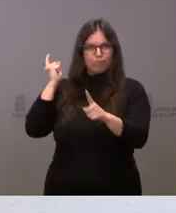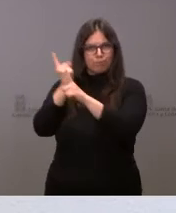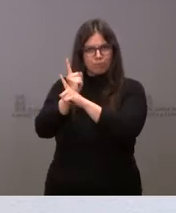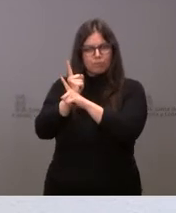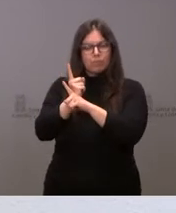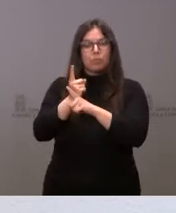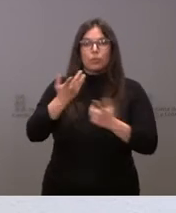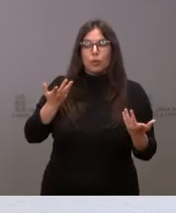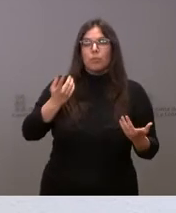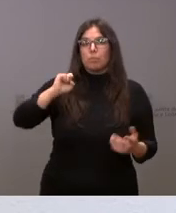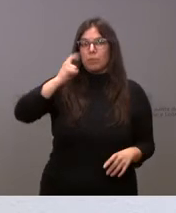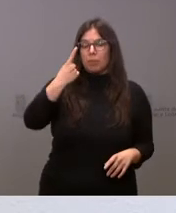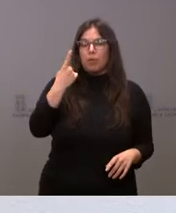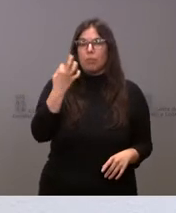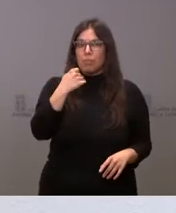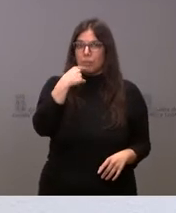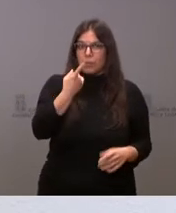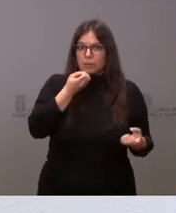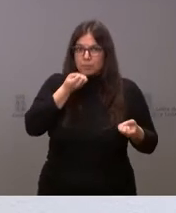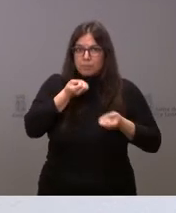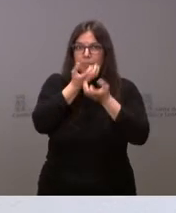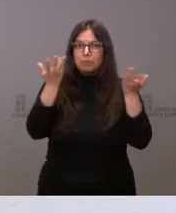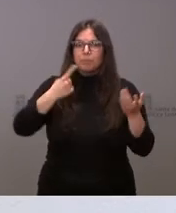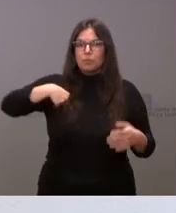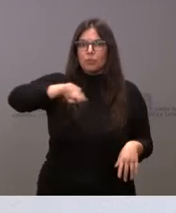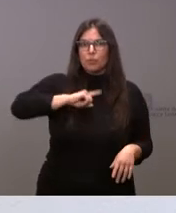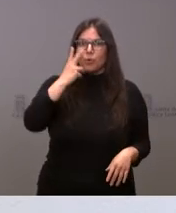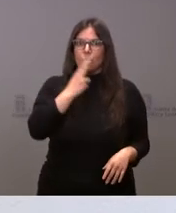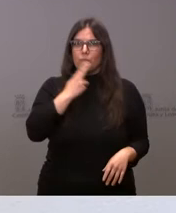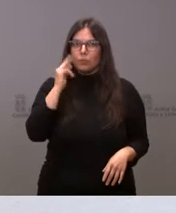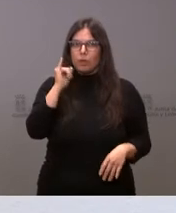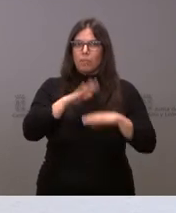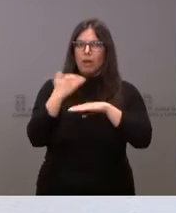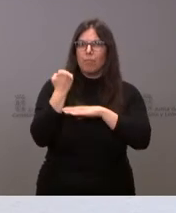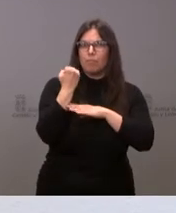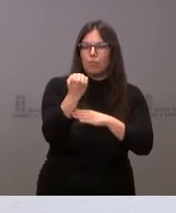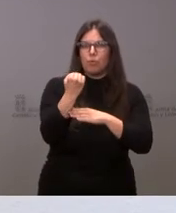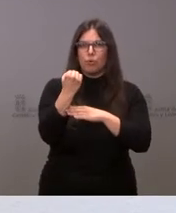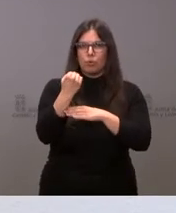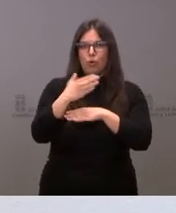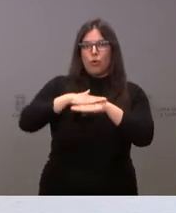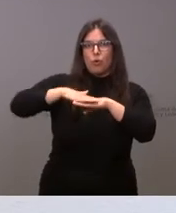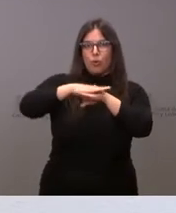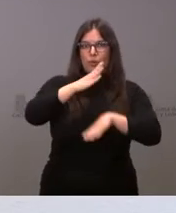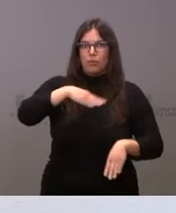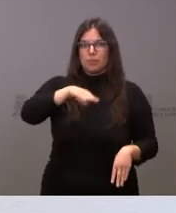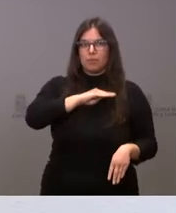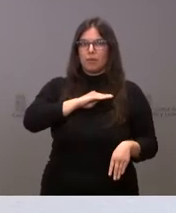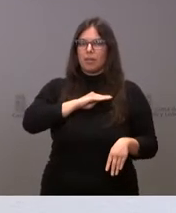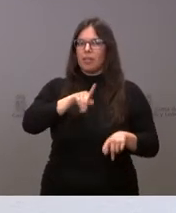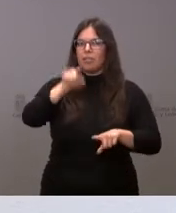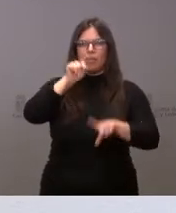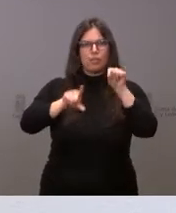lo primero que tengo que trasladar es el compromiso de apoyo, de respaldo al gobierno de España en todas las